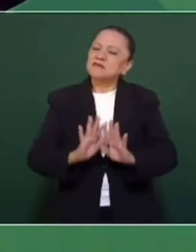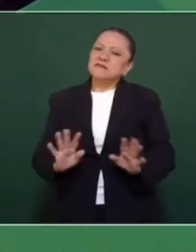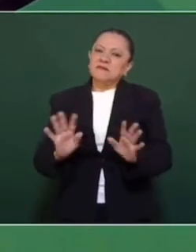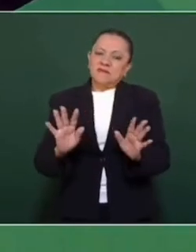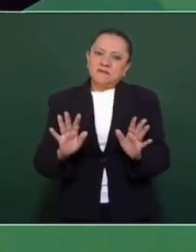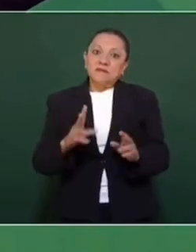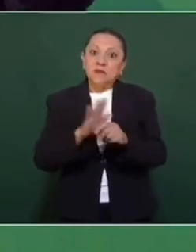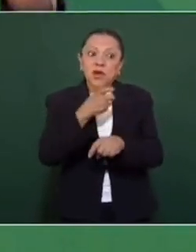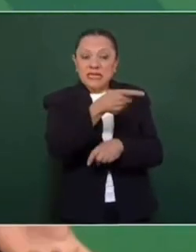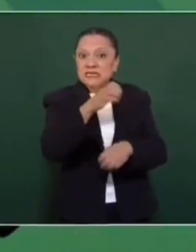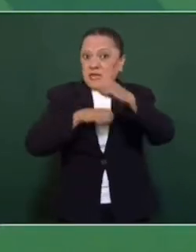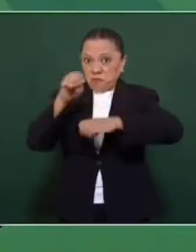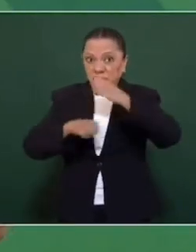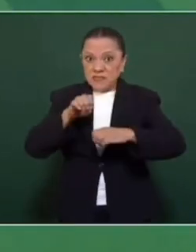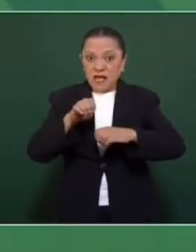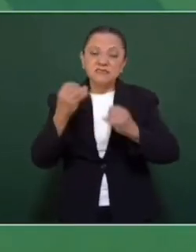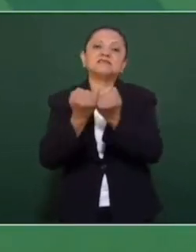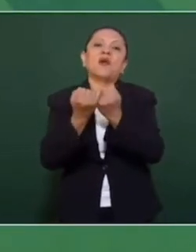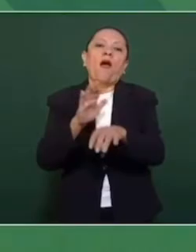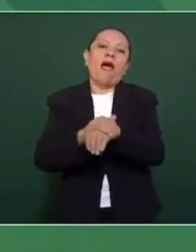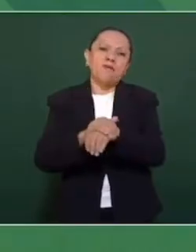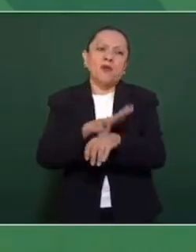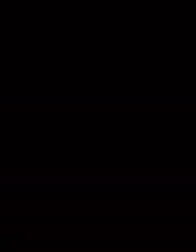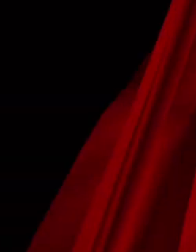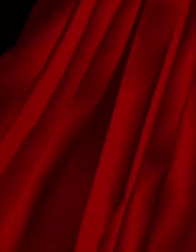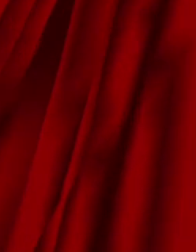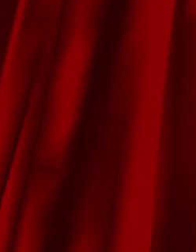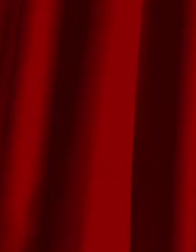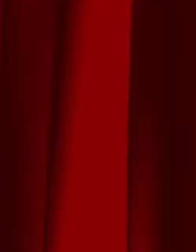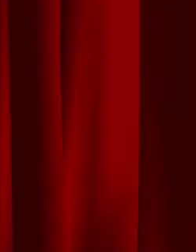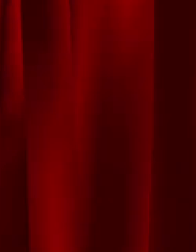estas empresas por influyentismo tengan subsidio.